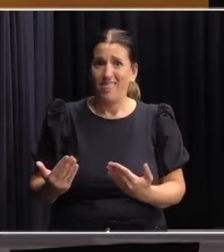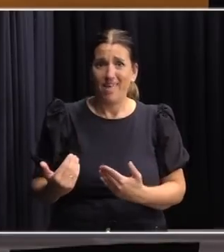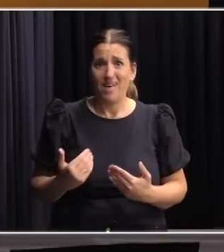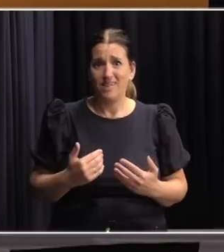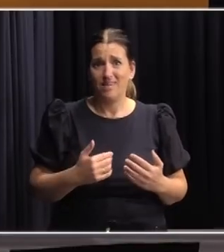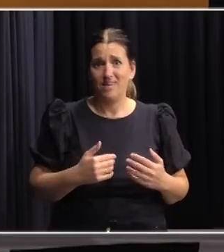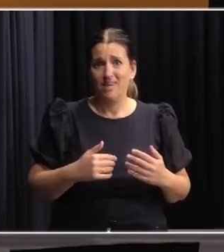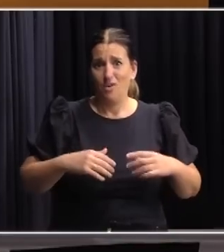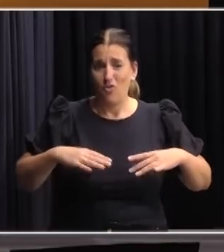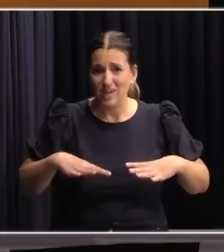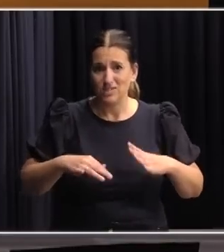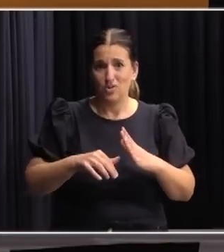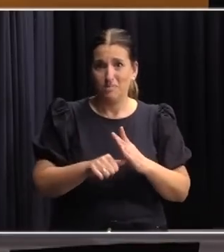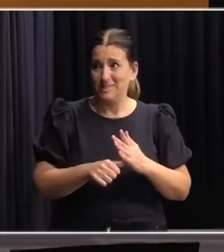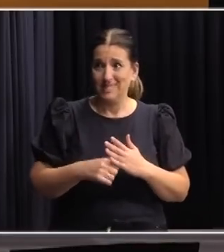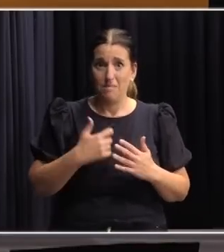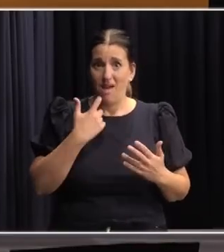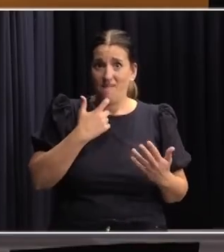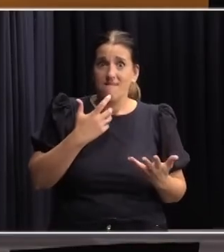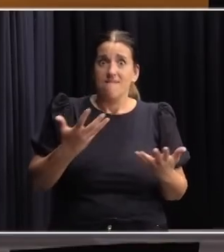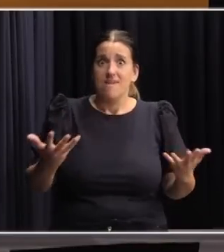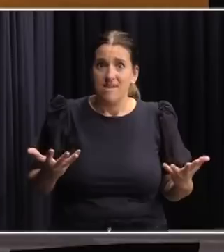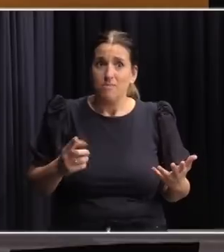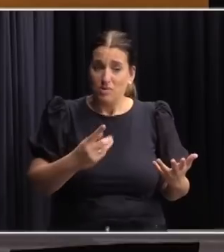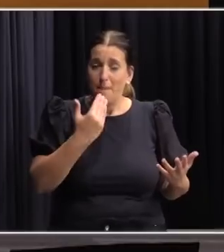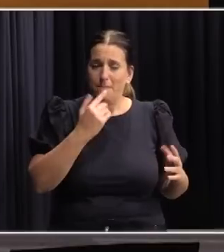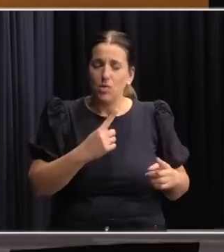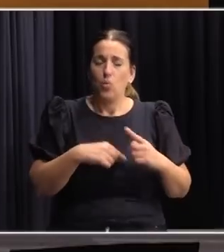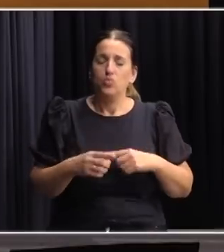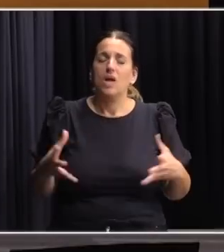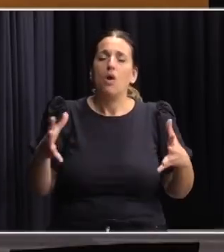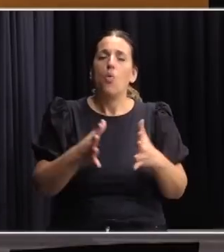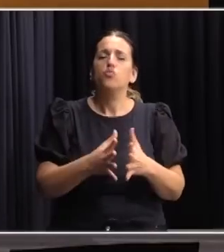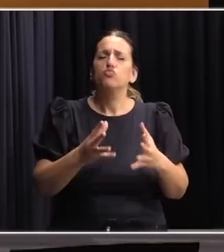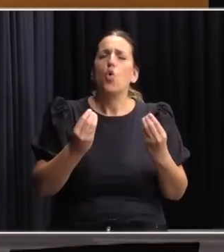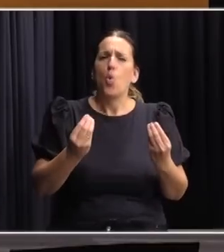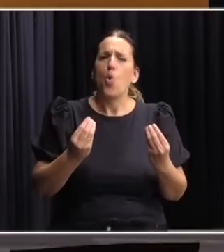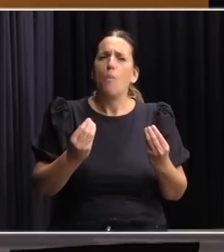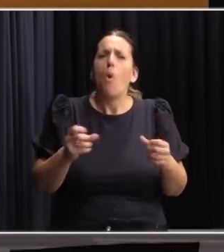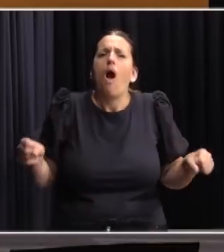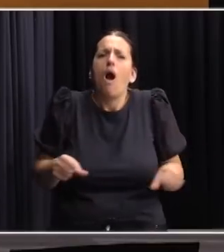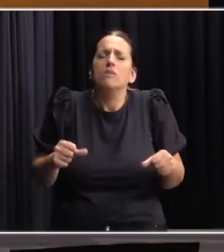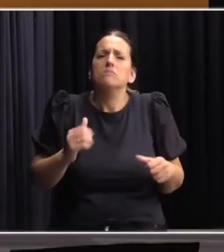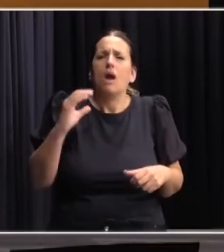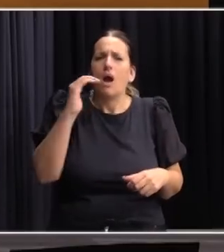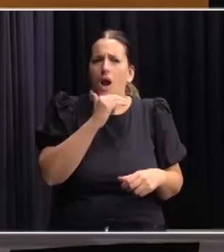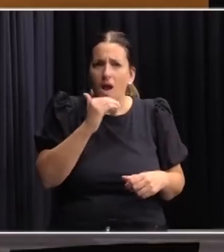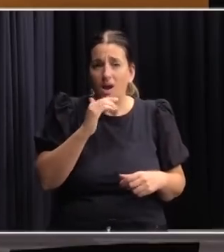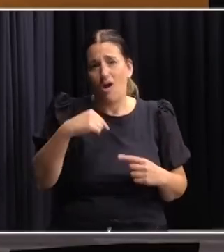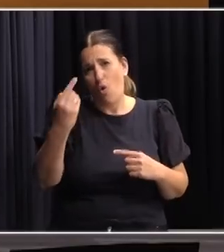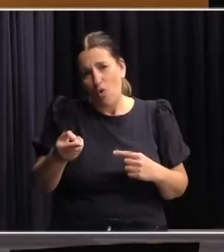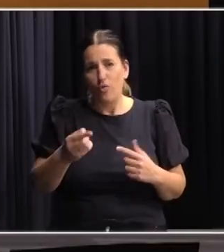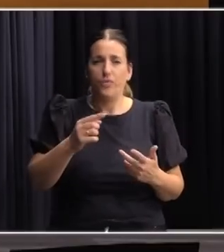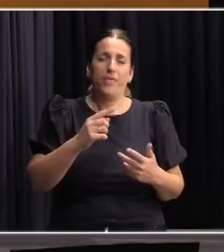en el sistema. Ahora bien, esa pregunta atada a cómo se integran las cajas para estatales